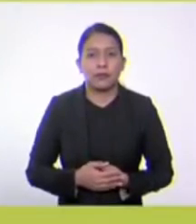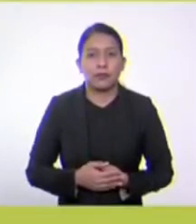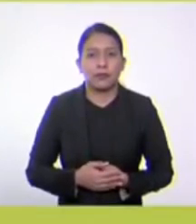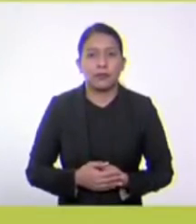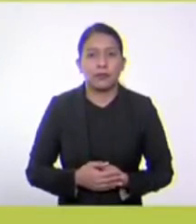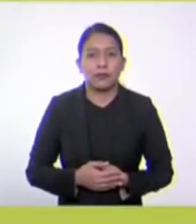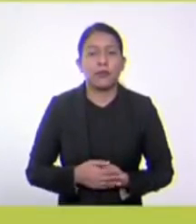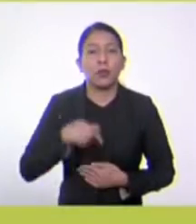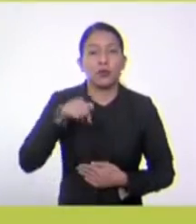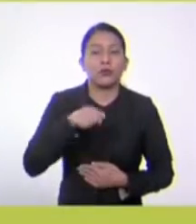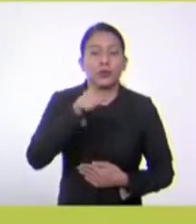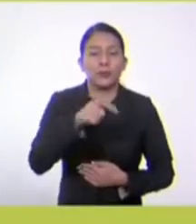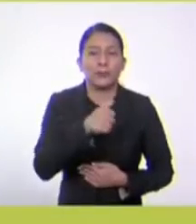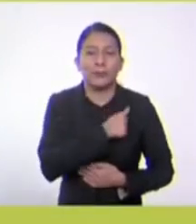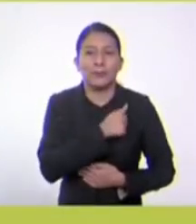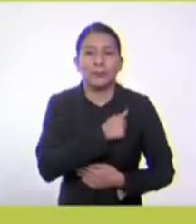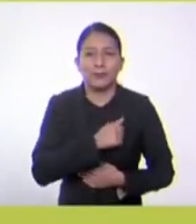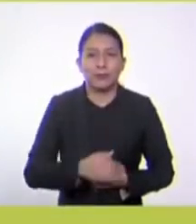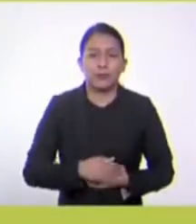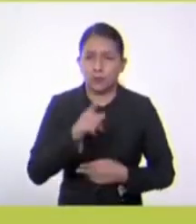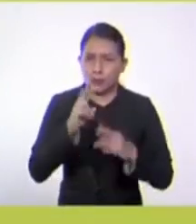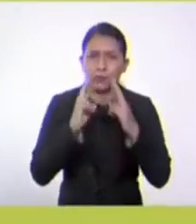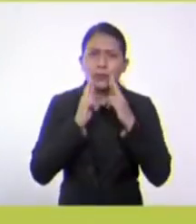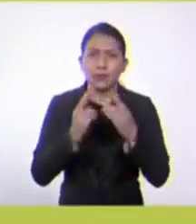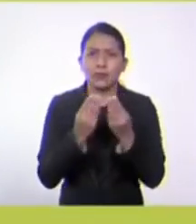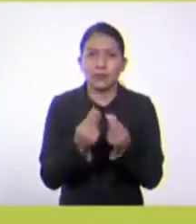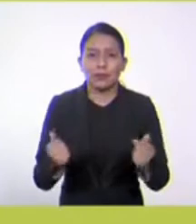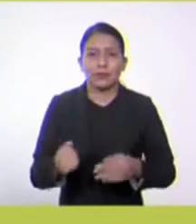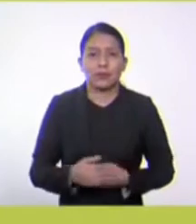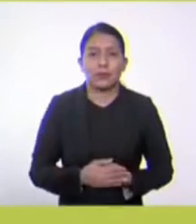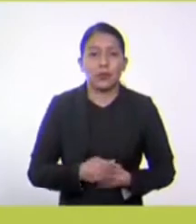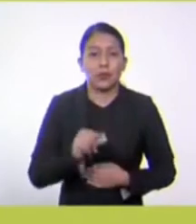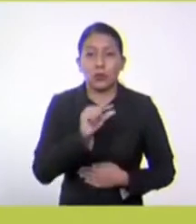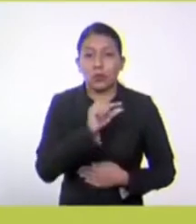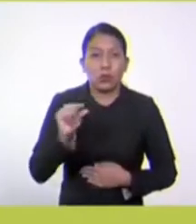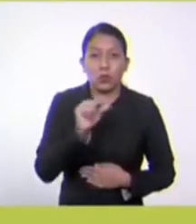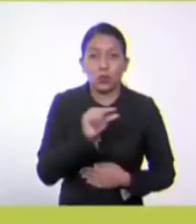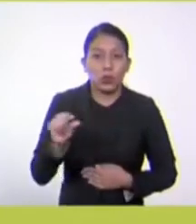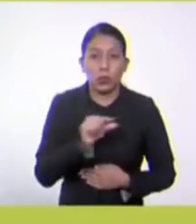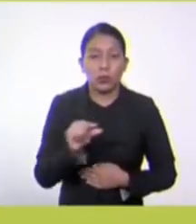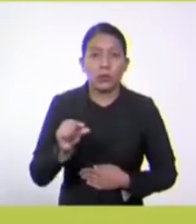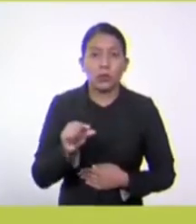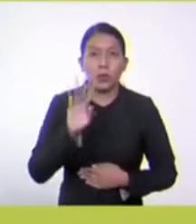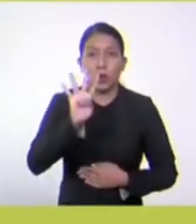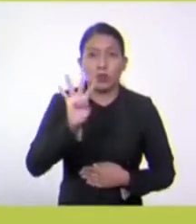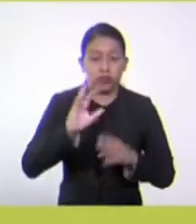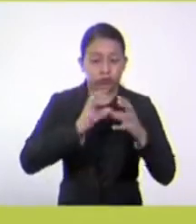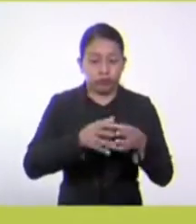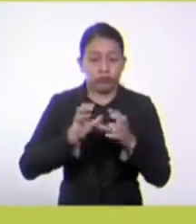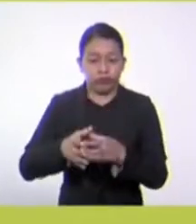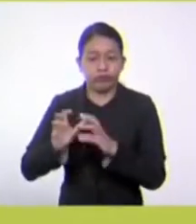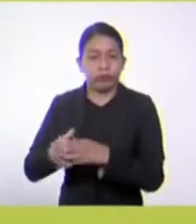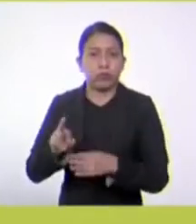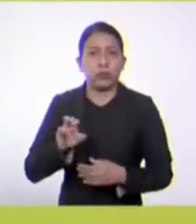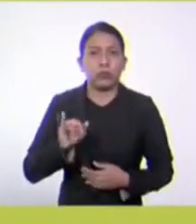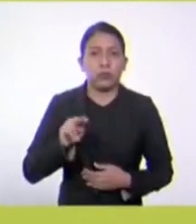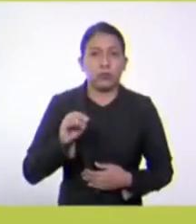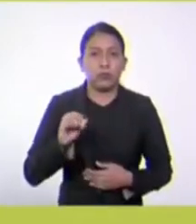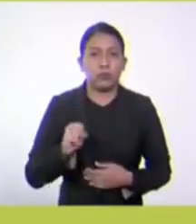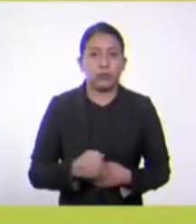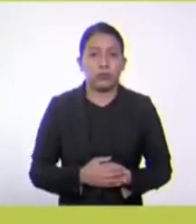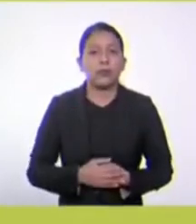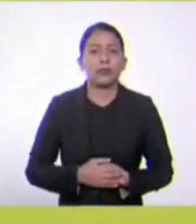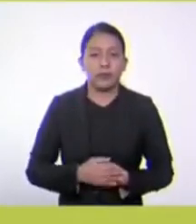Ahora te toca a ti. Responde. Nombre del dominio que incluye cuatro reinos. Muy bien,